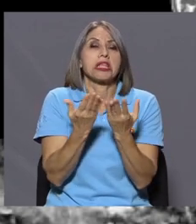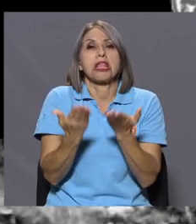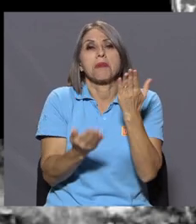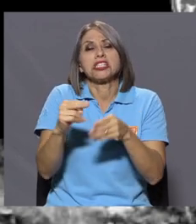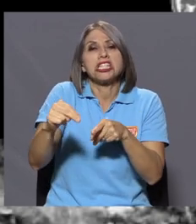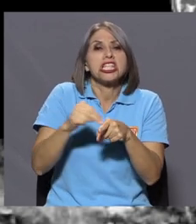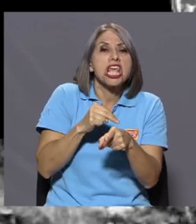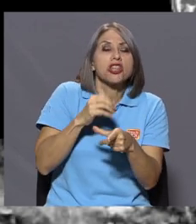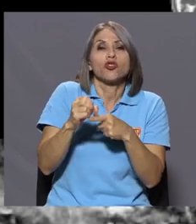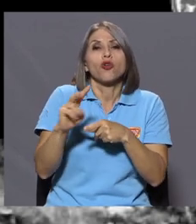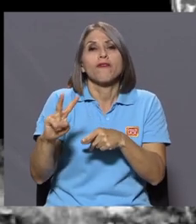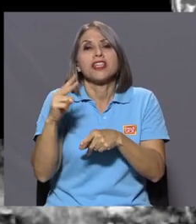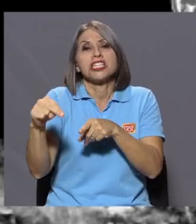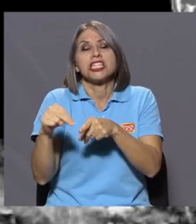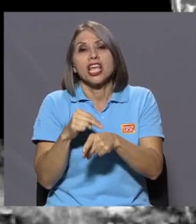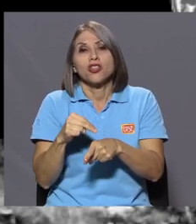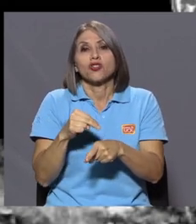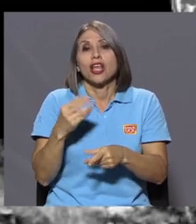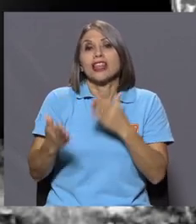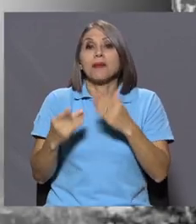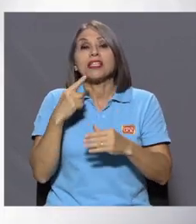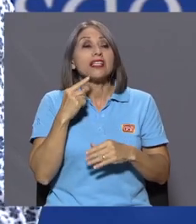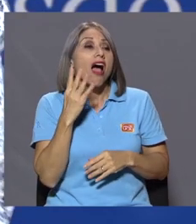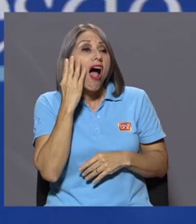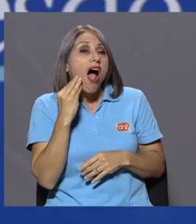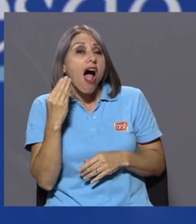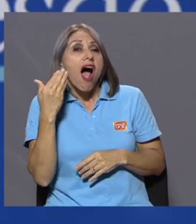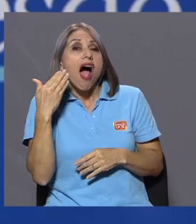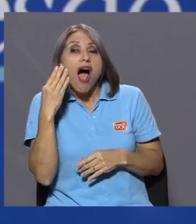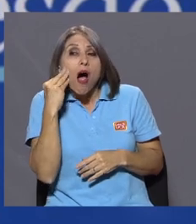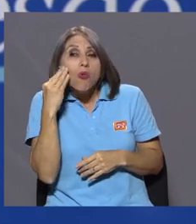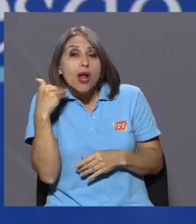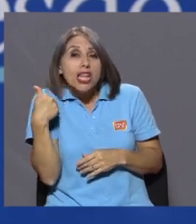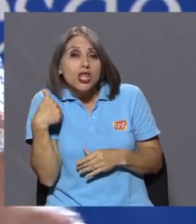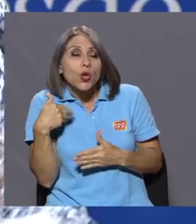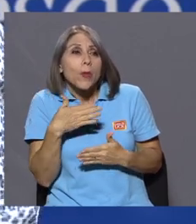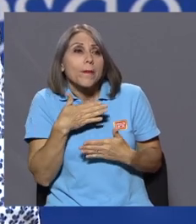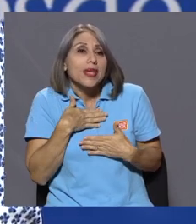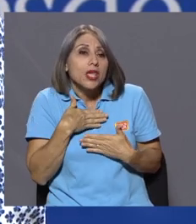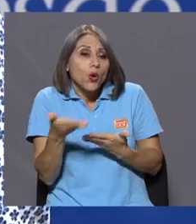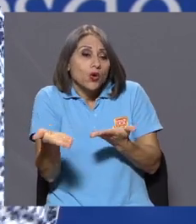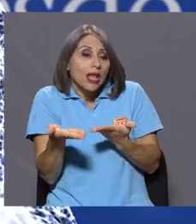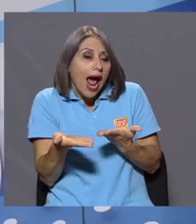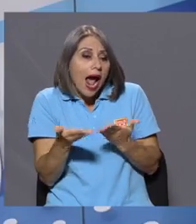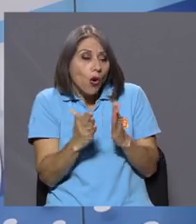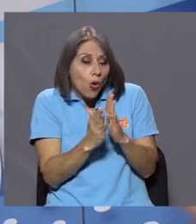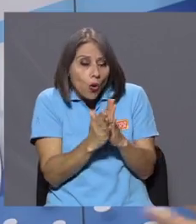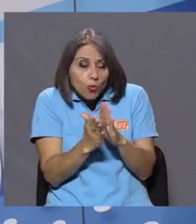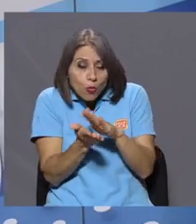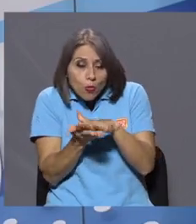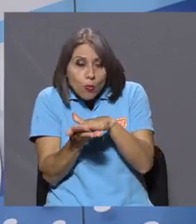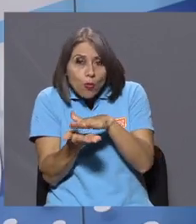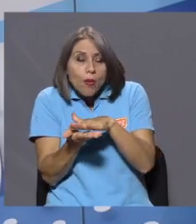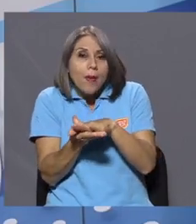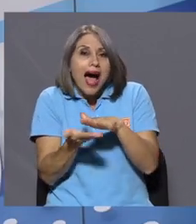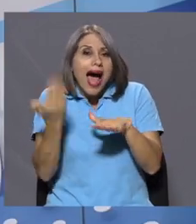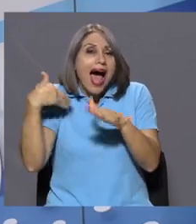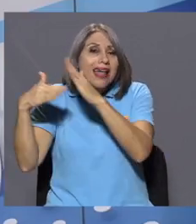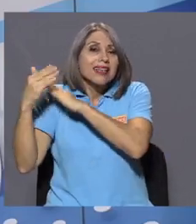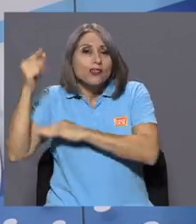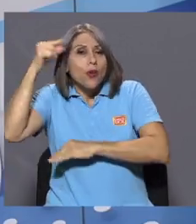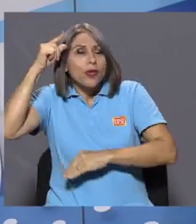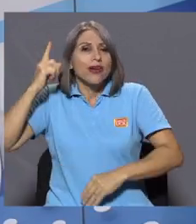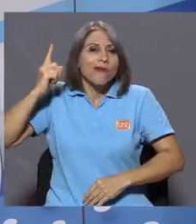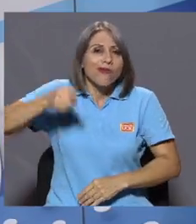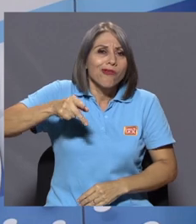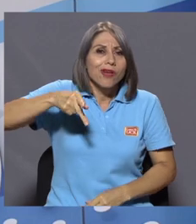Pueden decir, bueno, mi abuelo tenía esta colección de afiches que trajo de cuando Pinochet. Ok. ¿Cómo van a ser ustedes esta recopilación?